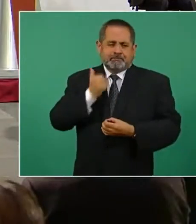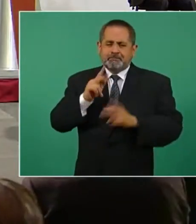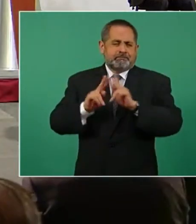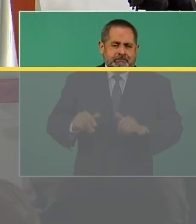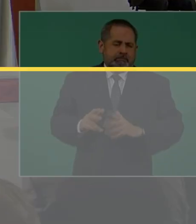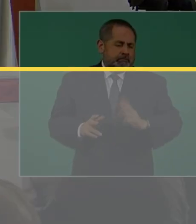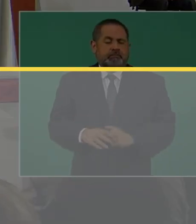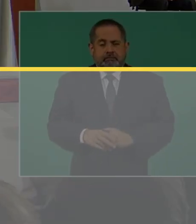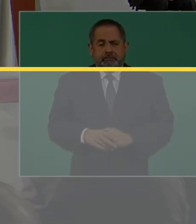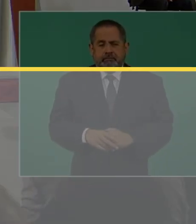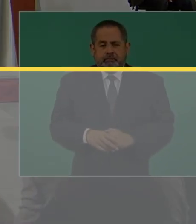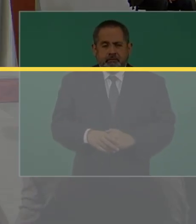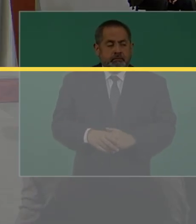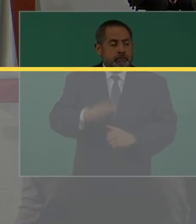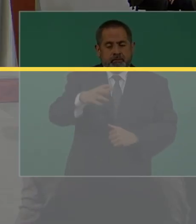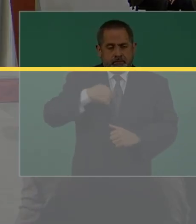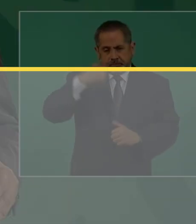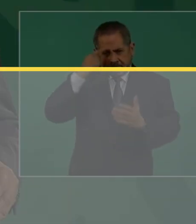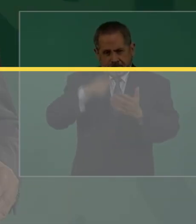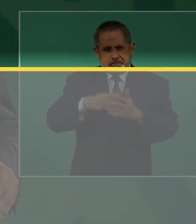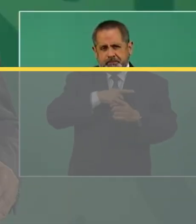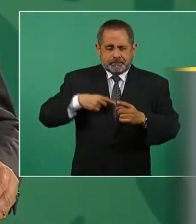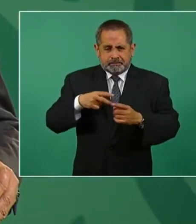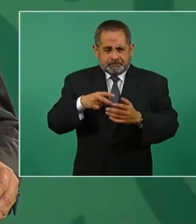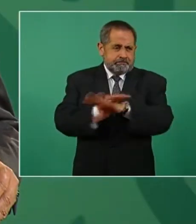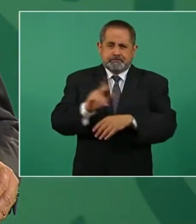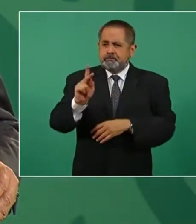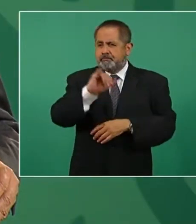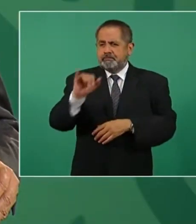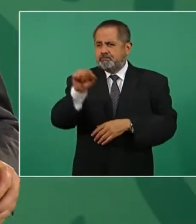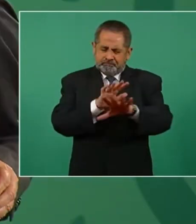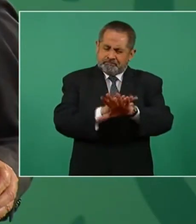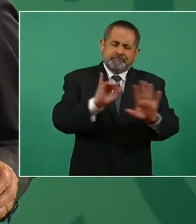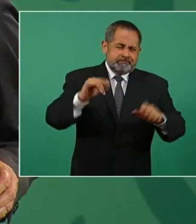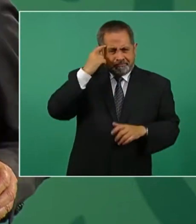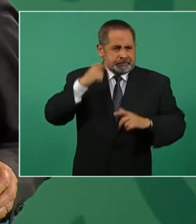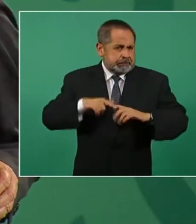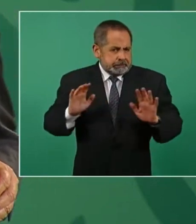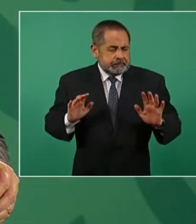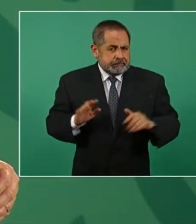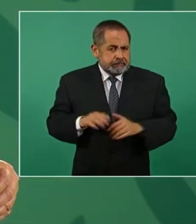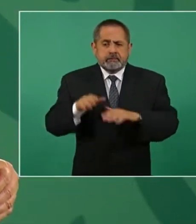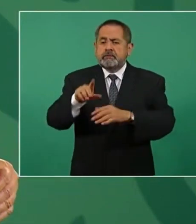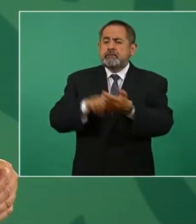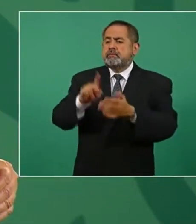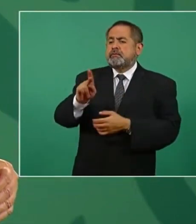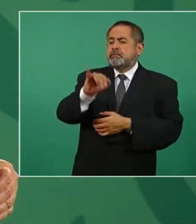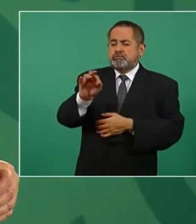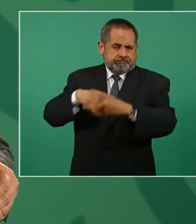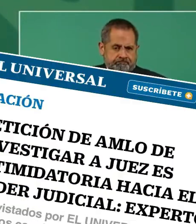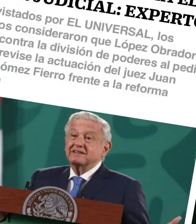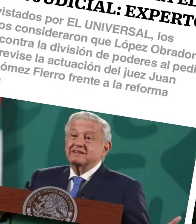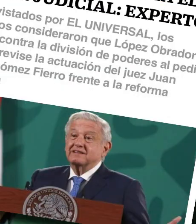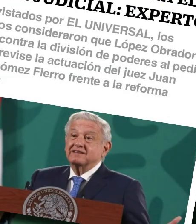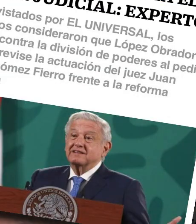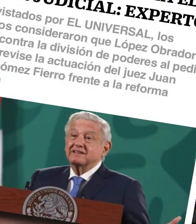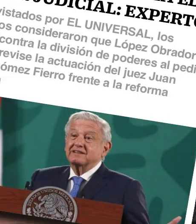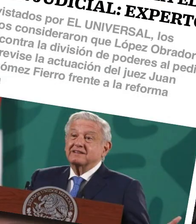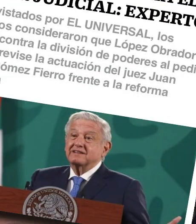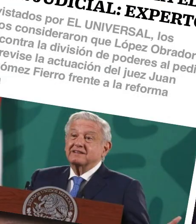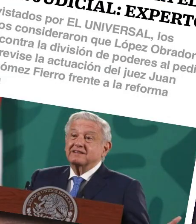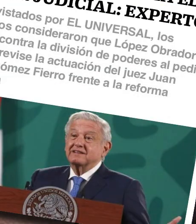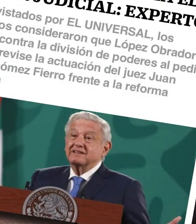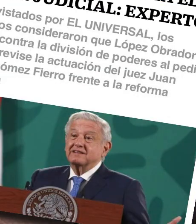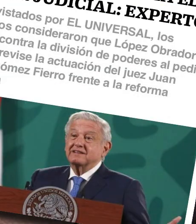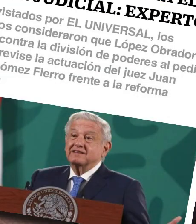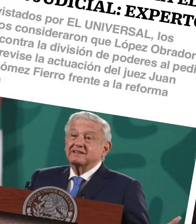Yo considero que se deben de reformar los poderes y que en el caso del Poder Judicial, con todo respeto, no han